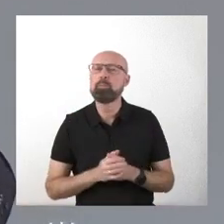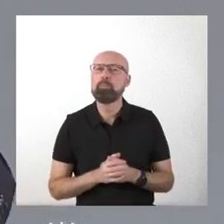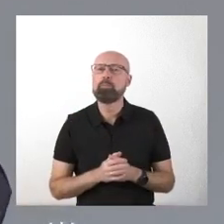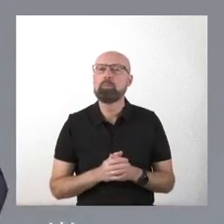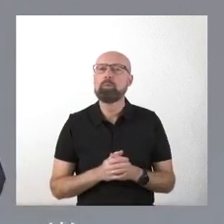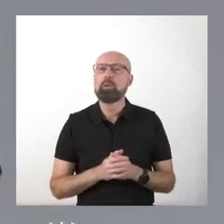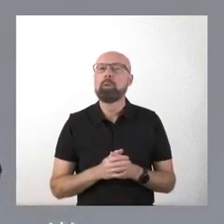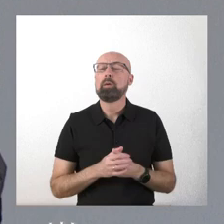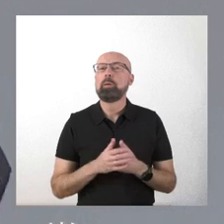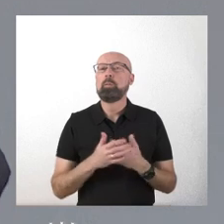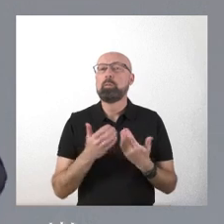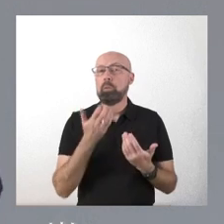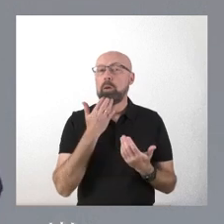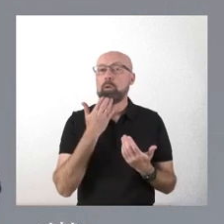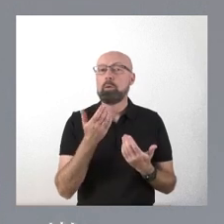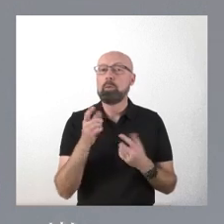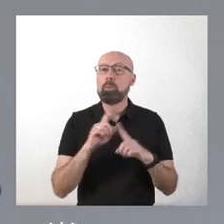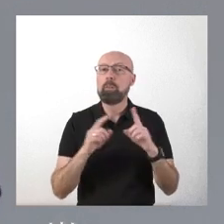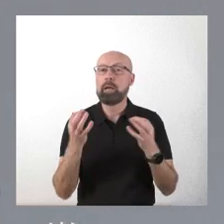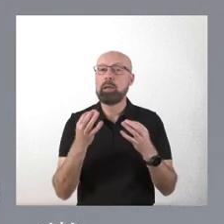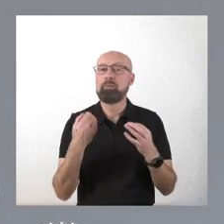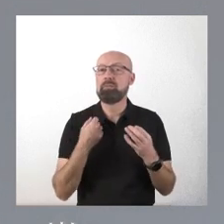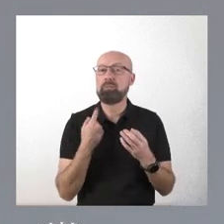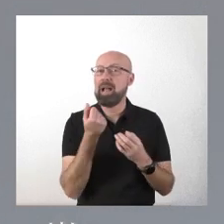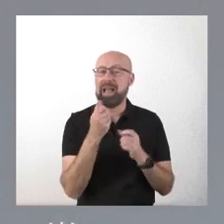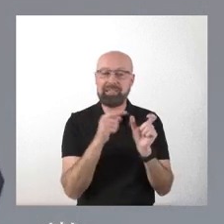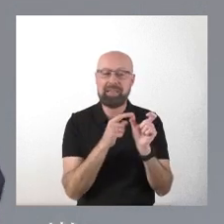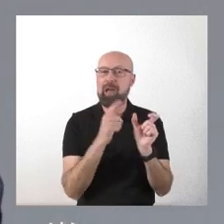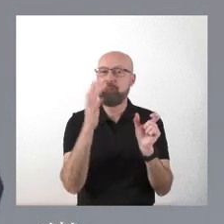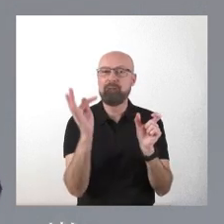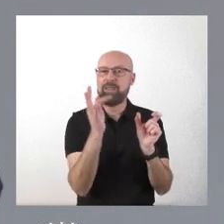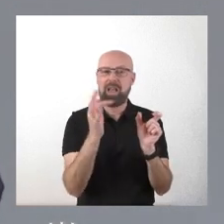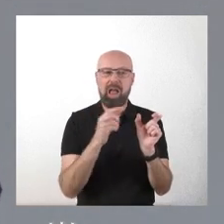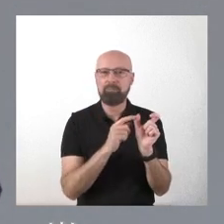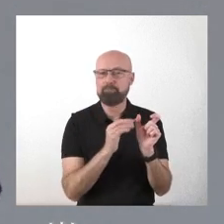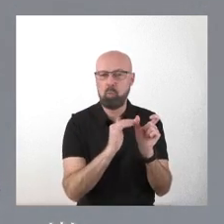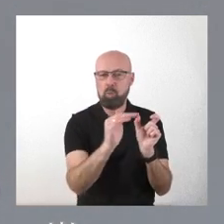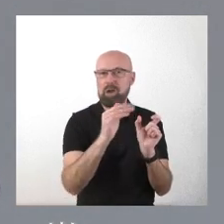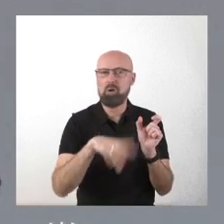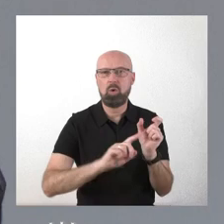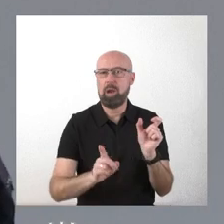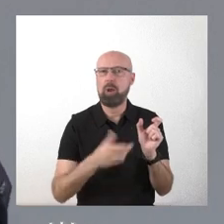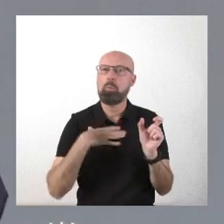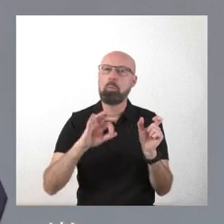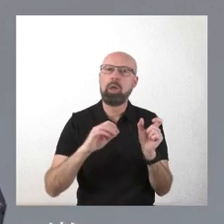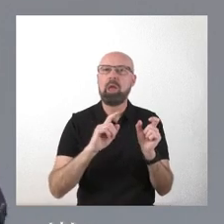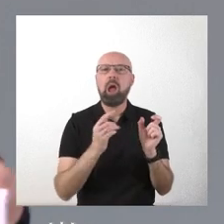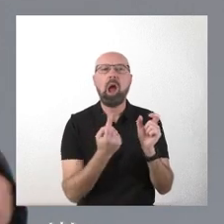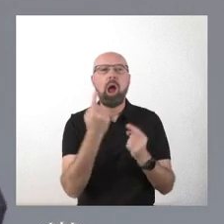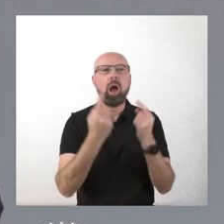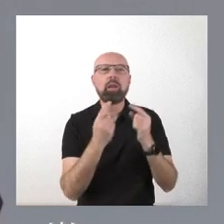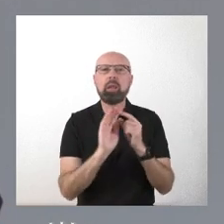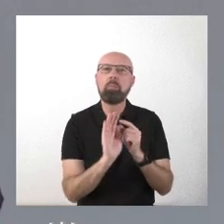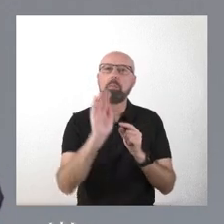inconveniente tiene? Tiene el inconveniente de que no es una cantidad fija. Puede ser más, en ocasiones podría